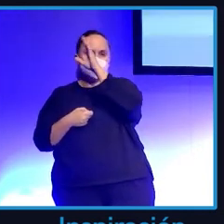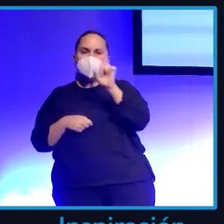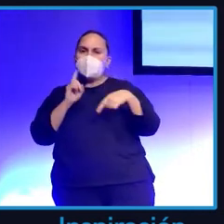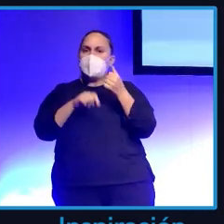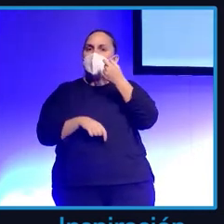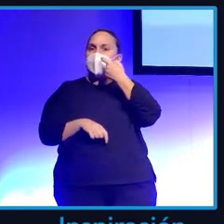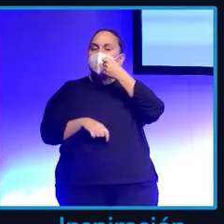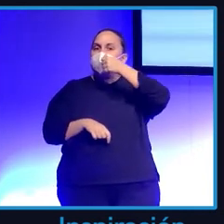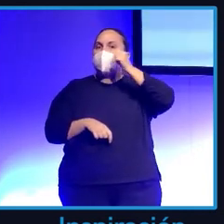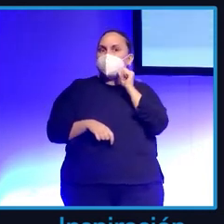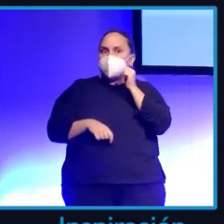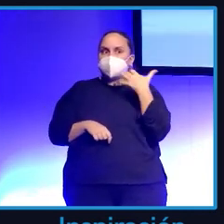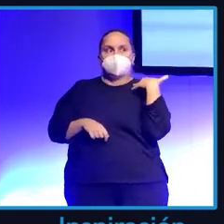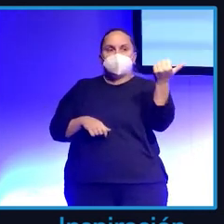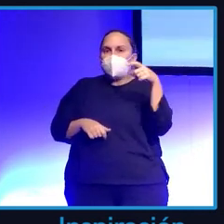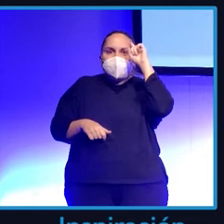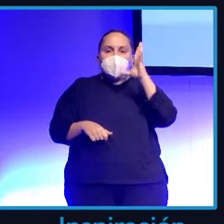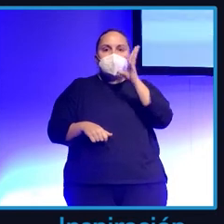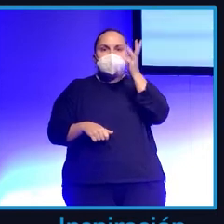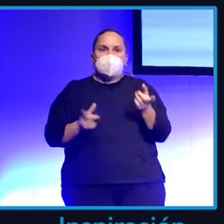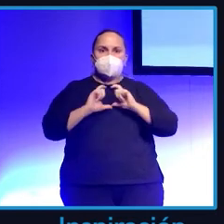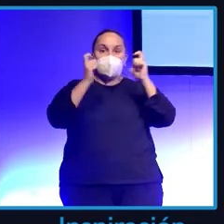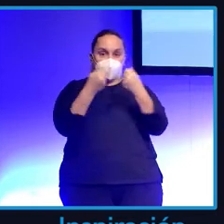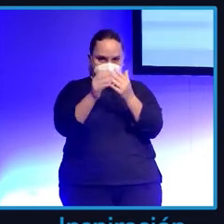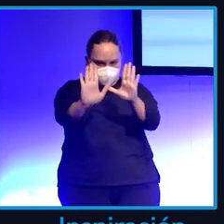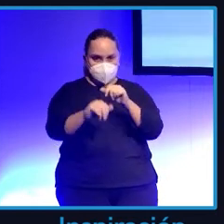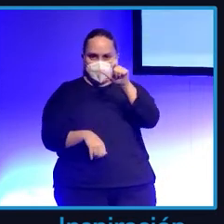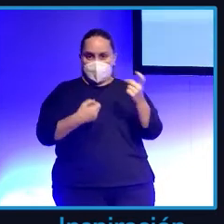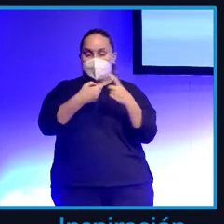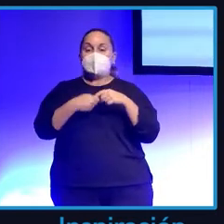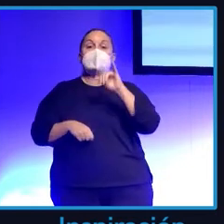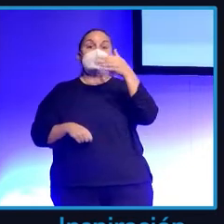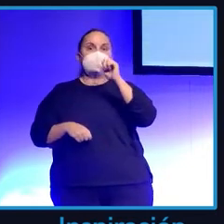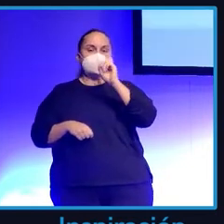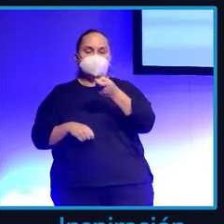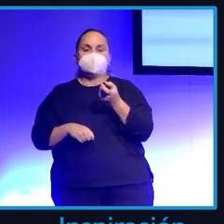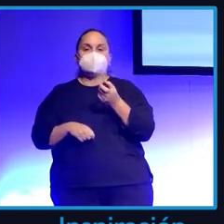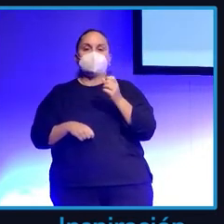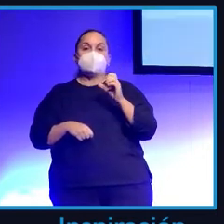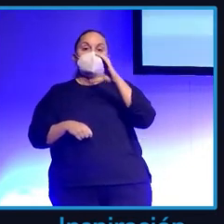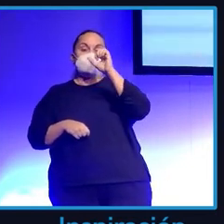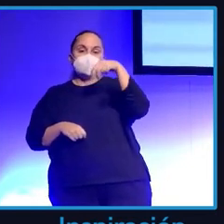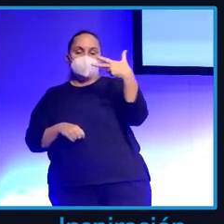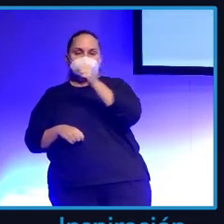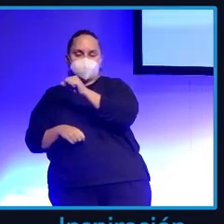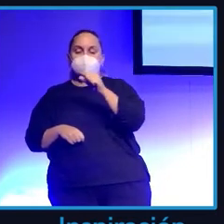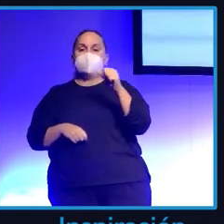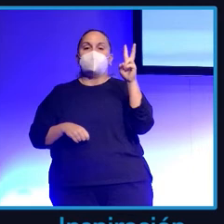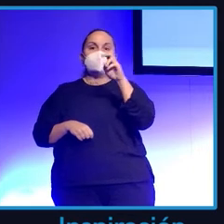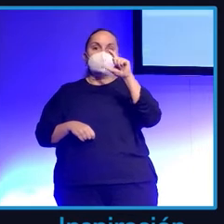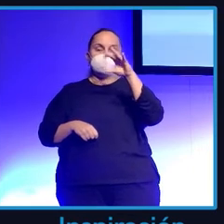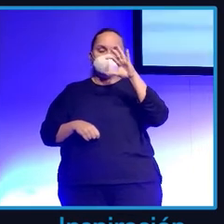la reunión del IBEX junto con Concha Velasco. Atención, Concha Velasco, James Rhodes, el pianista, Lorenzo Silva y yo.